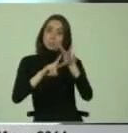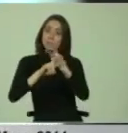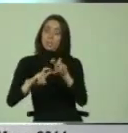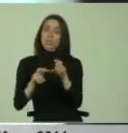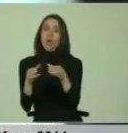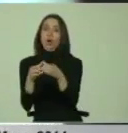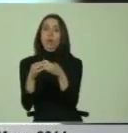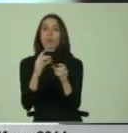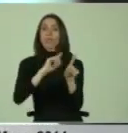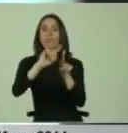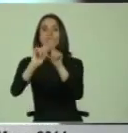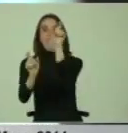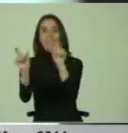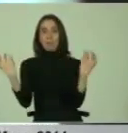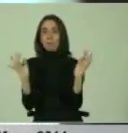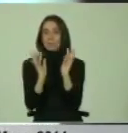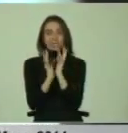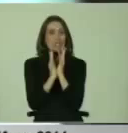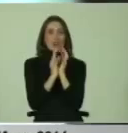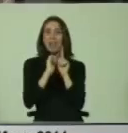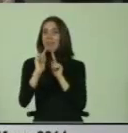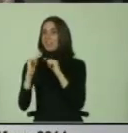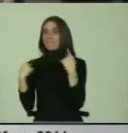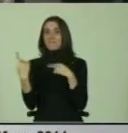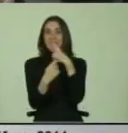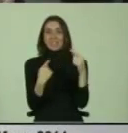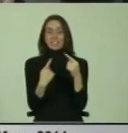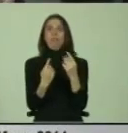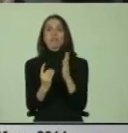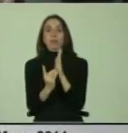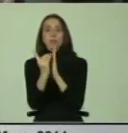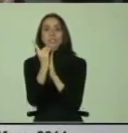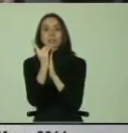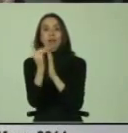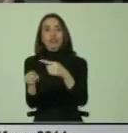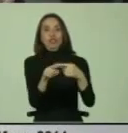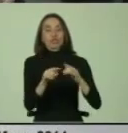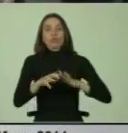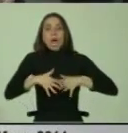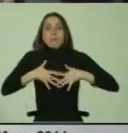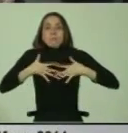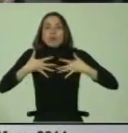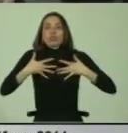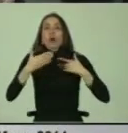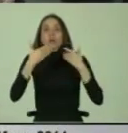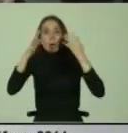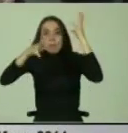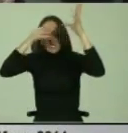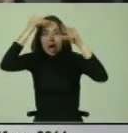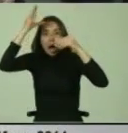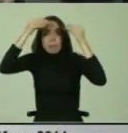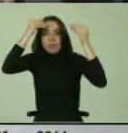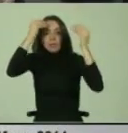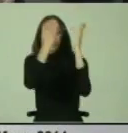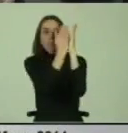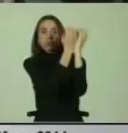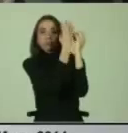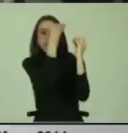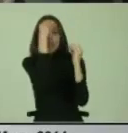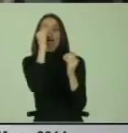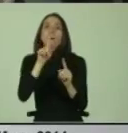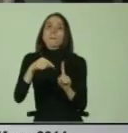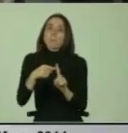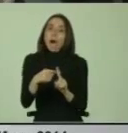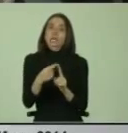los grupos heterogéneos no solo favorecen el desarrollo social y emocional, sino también el aprendizaje académico, además de